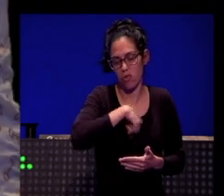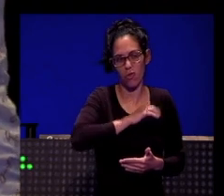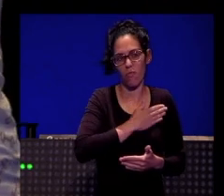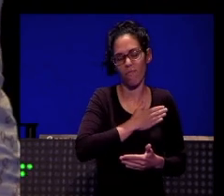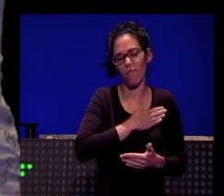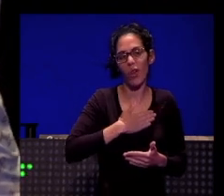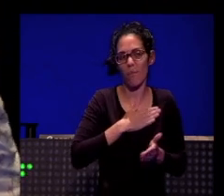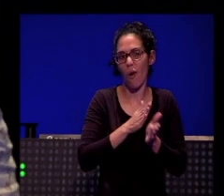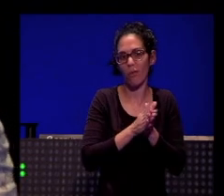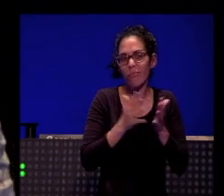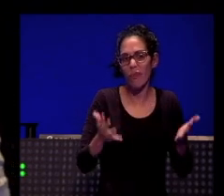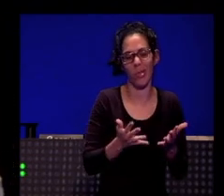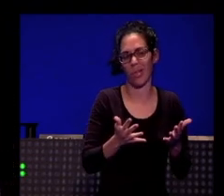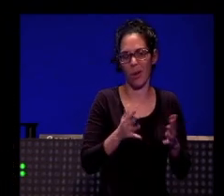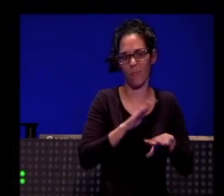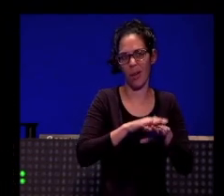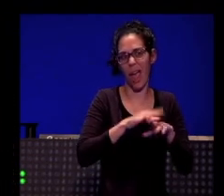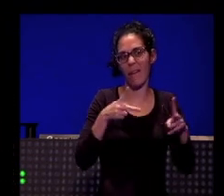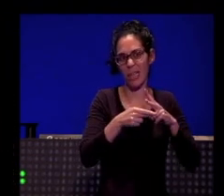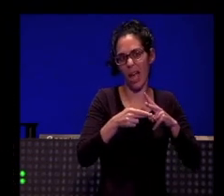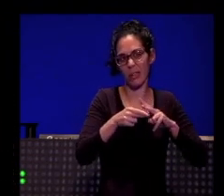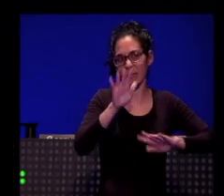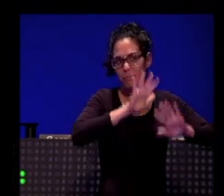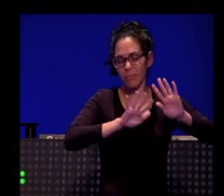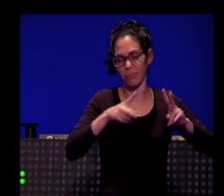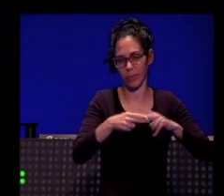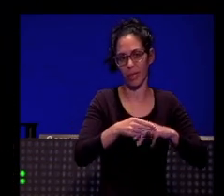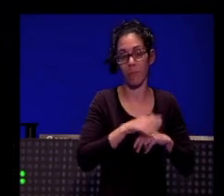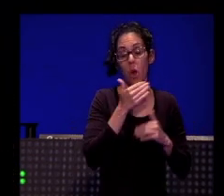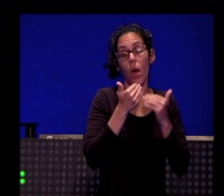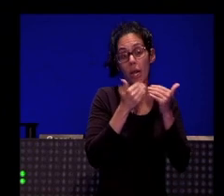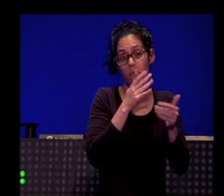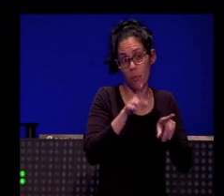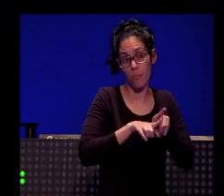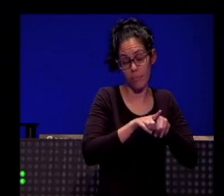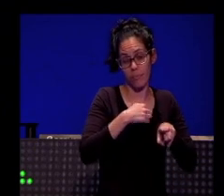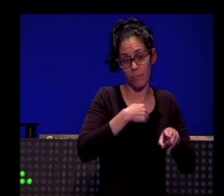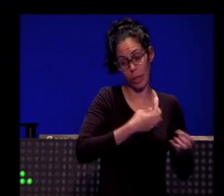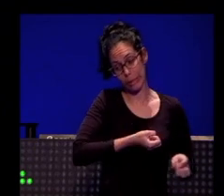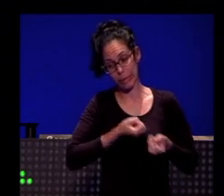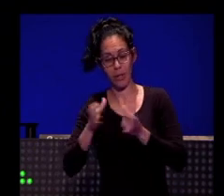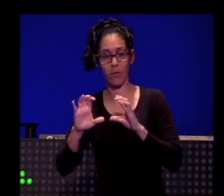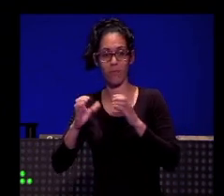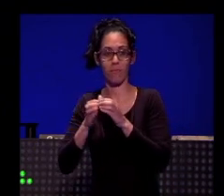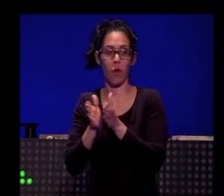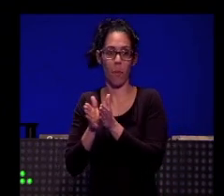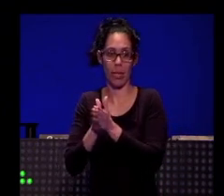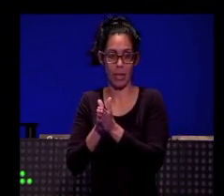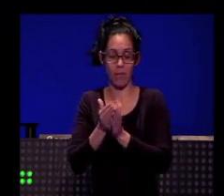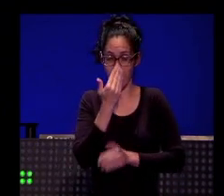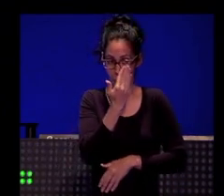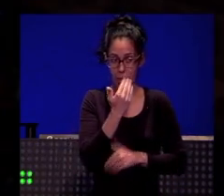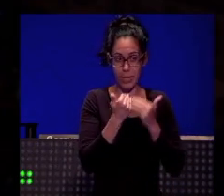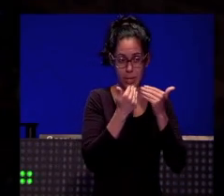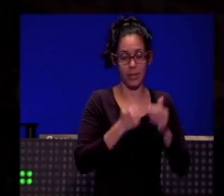difusa por así decirlo pero gracias por la crítica se lo trasladaré también a los compañeros de verdad espero que